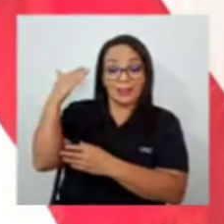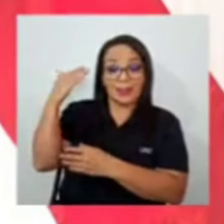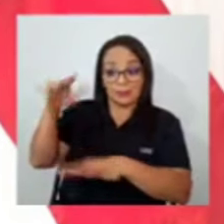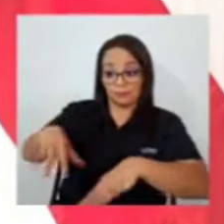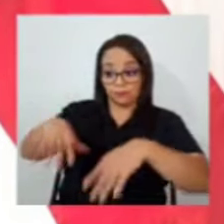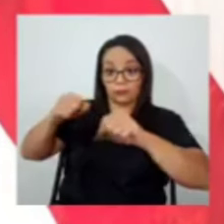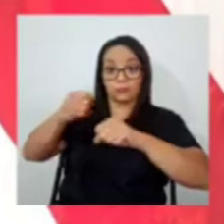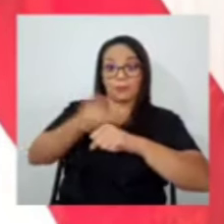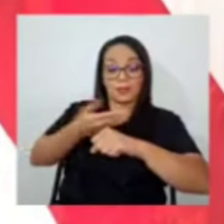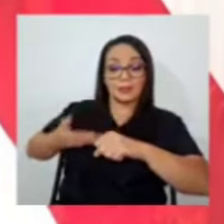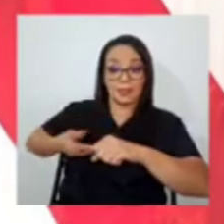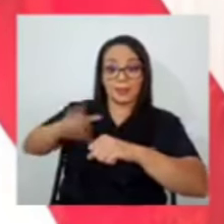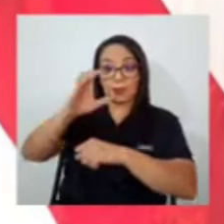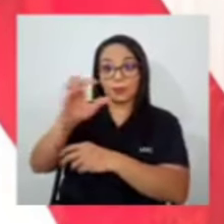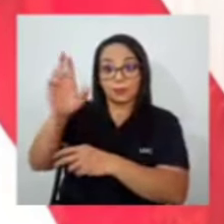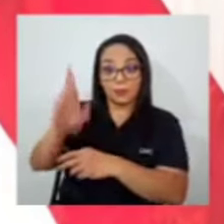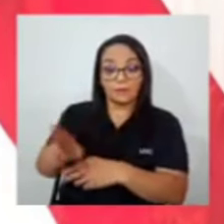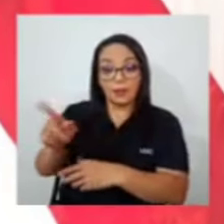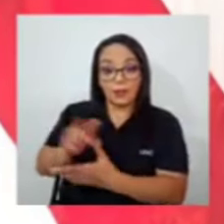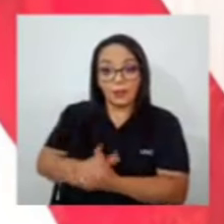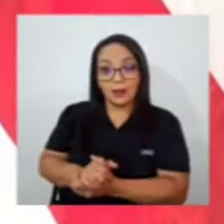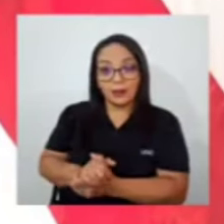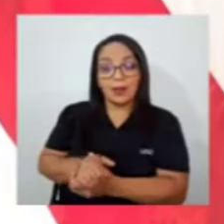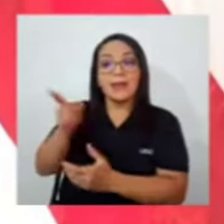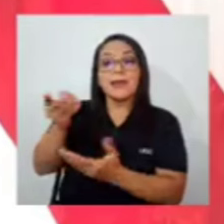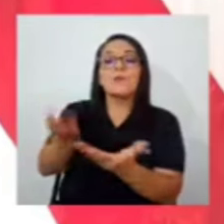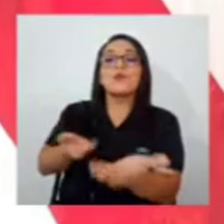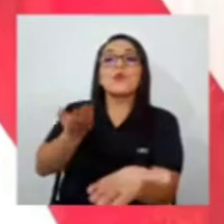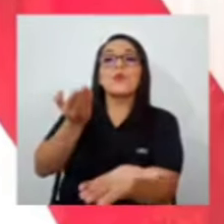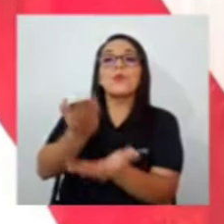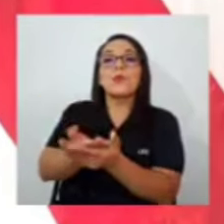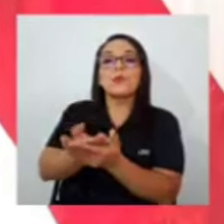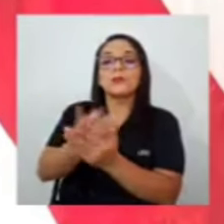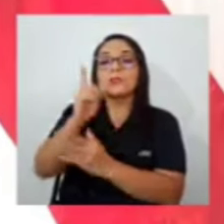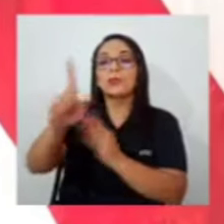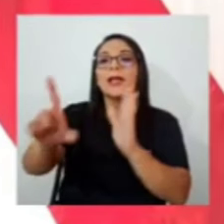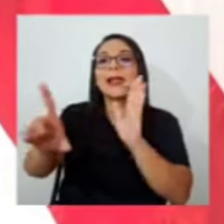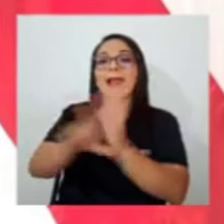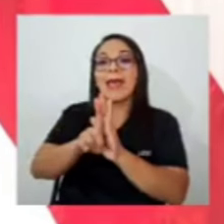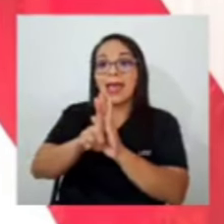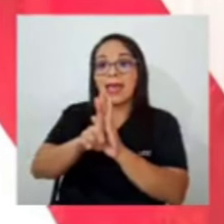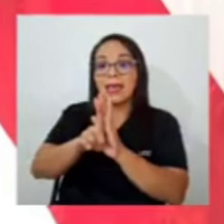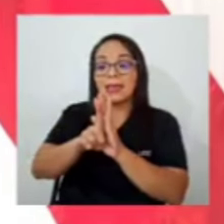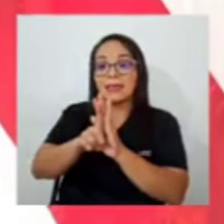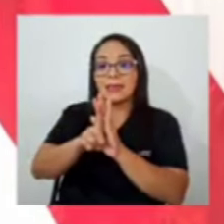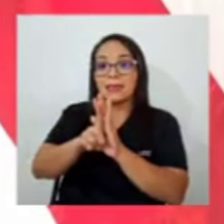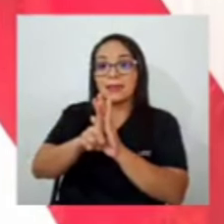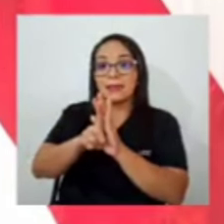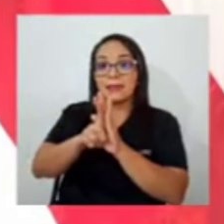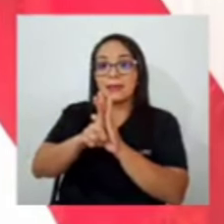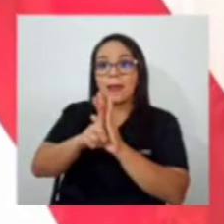República, propuso una ley mordaza contra la Contraloría,